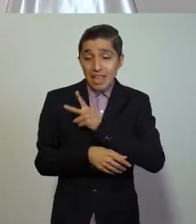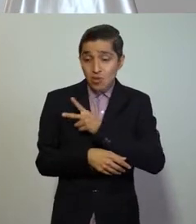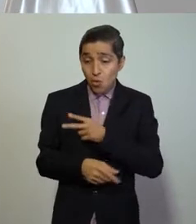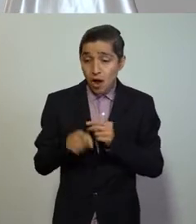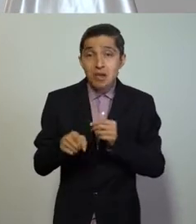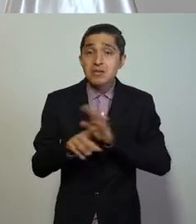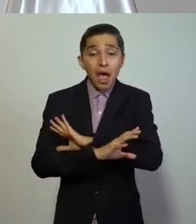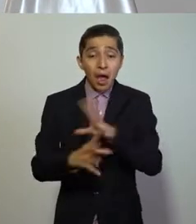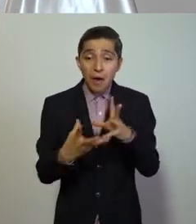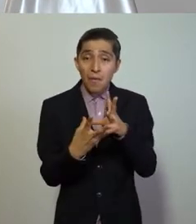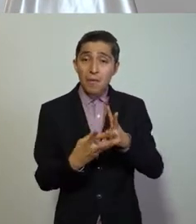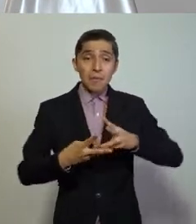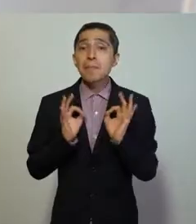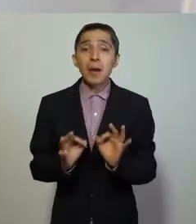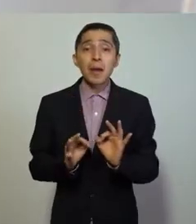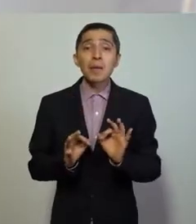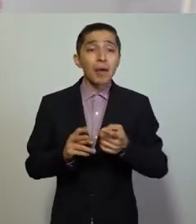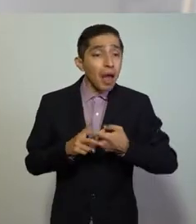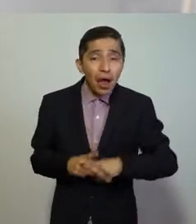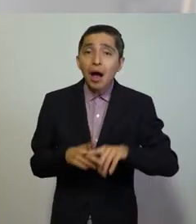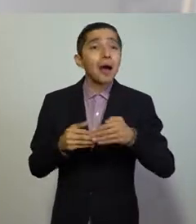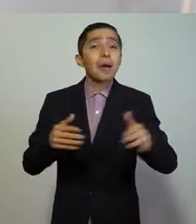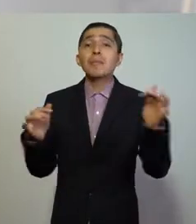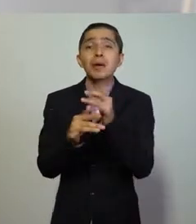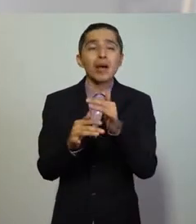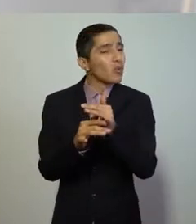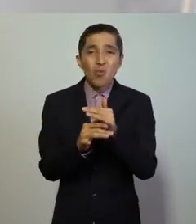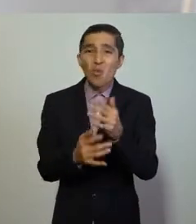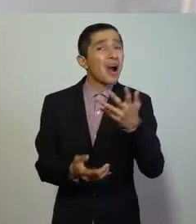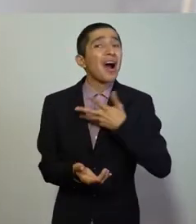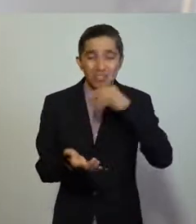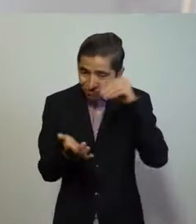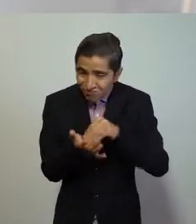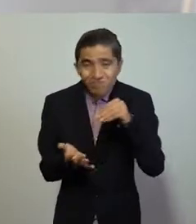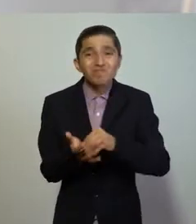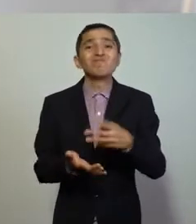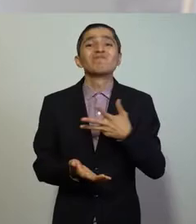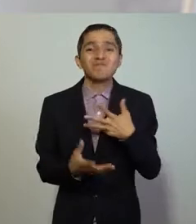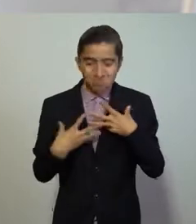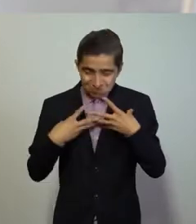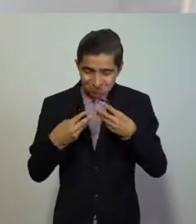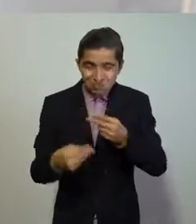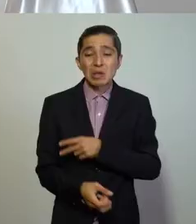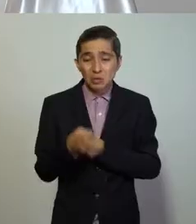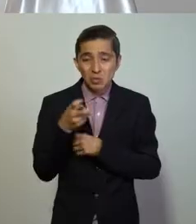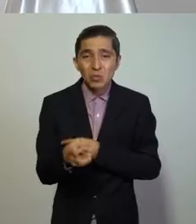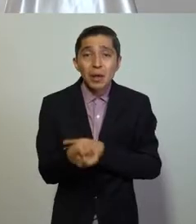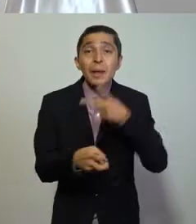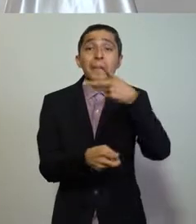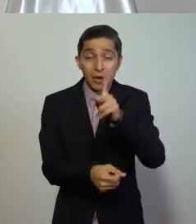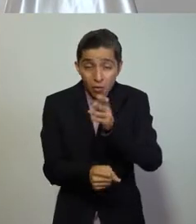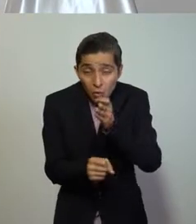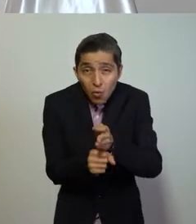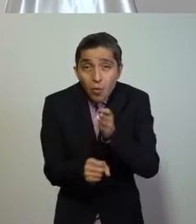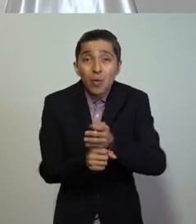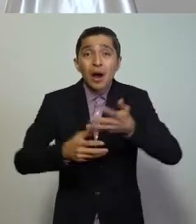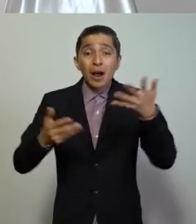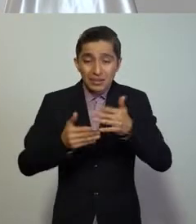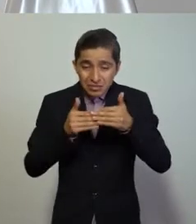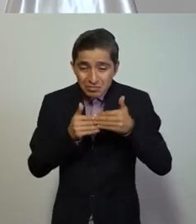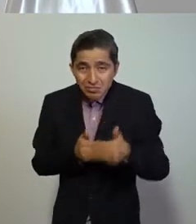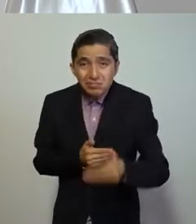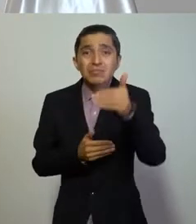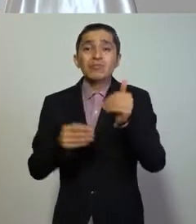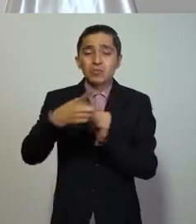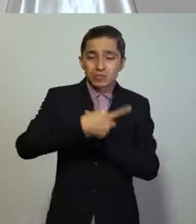virus ya haya desaparecido. La epidemia está más presente y más fuerte que nunca, pero es momento de hacerle